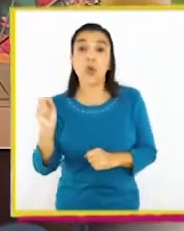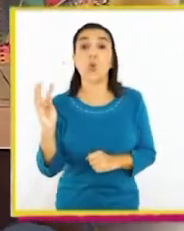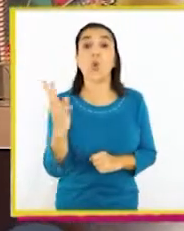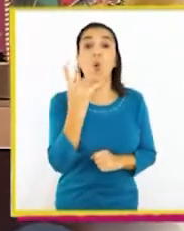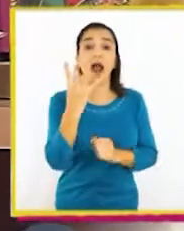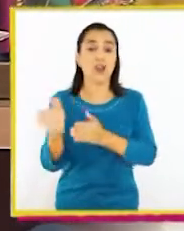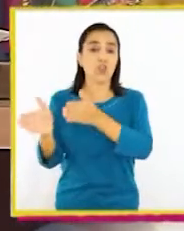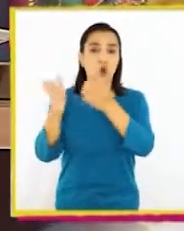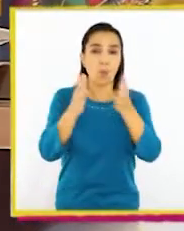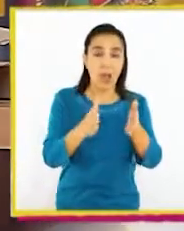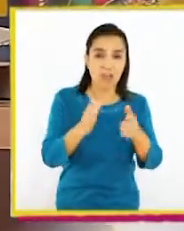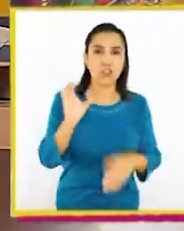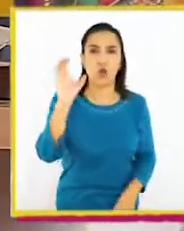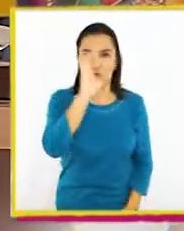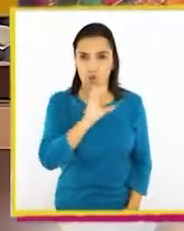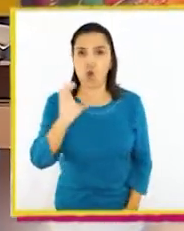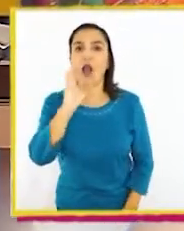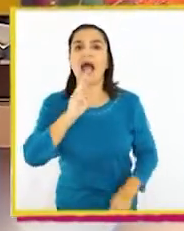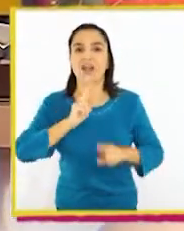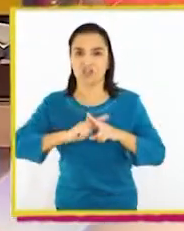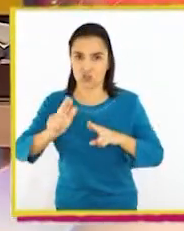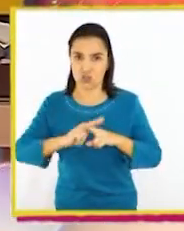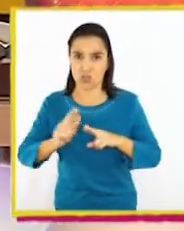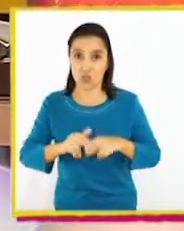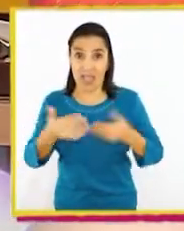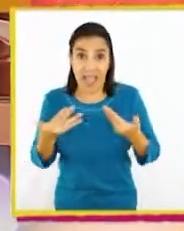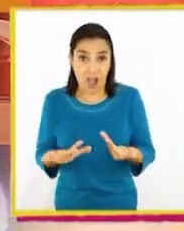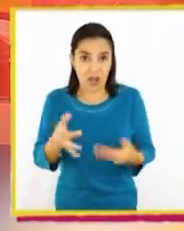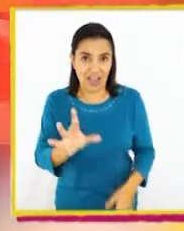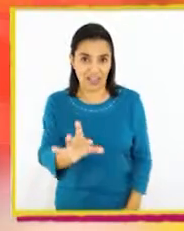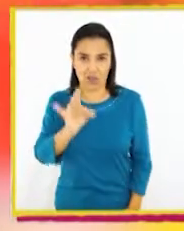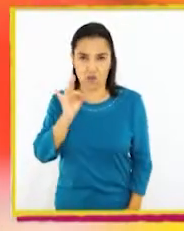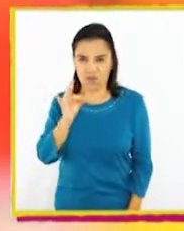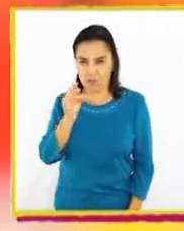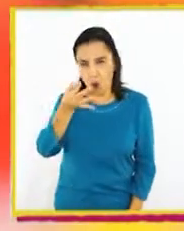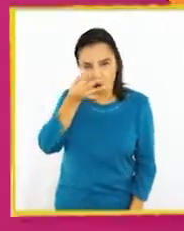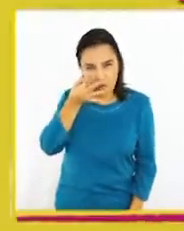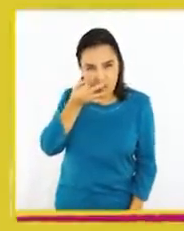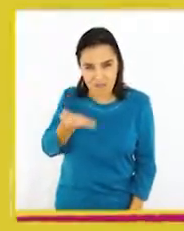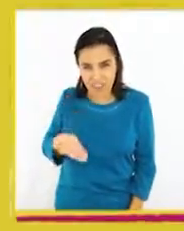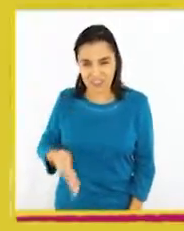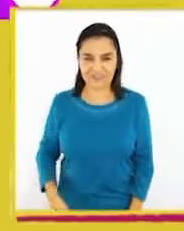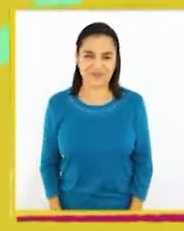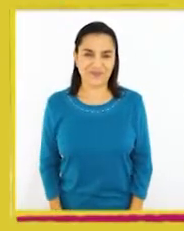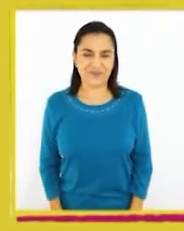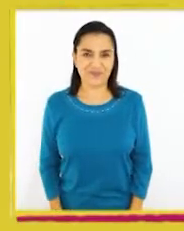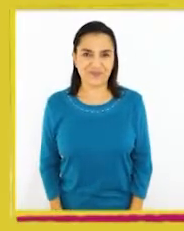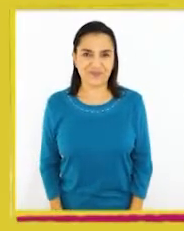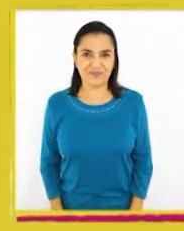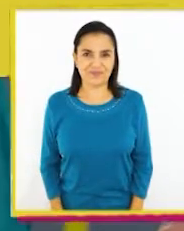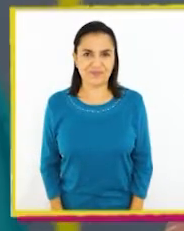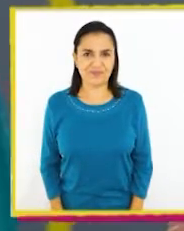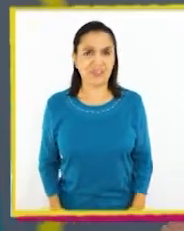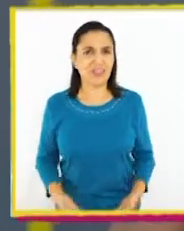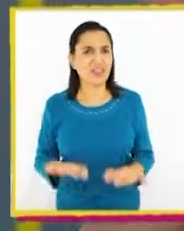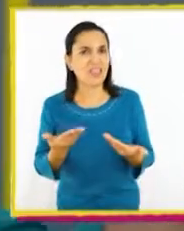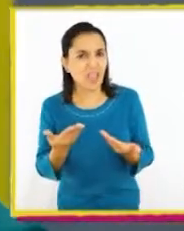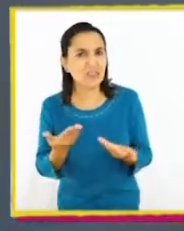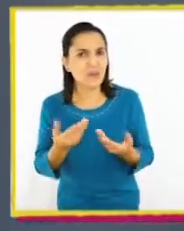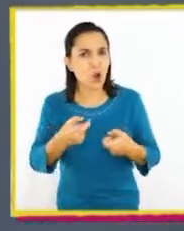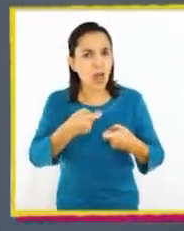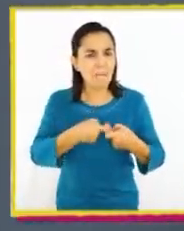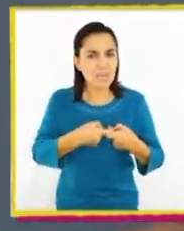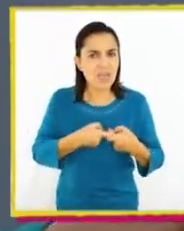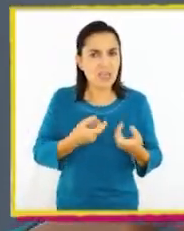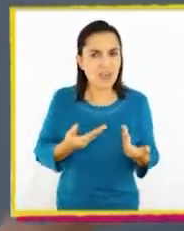cuarto paso será buscar una solución a lo que descubrimos observando. ¡Bien! ¿Qué descubrimos sobre la piedra?